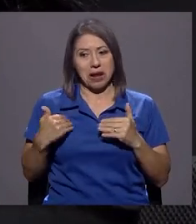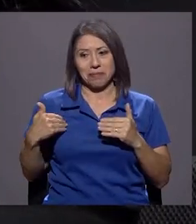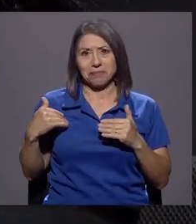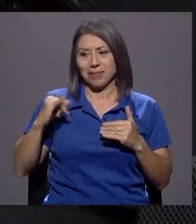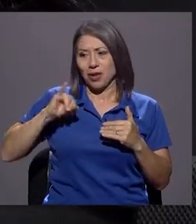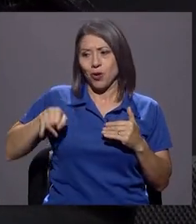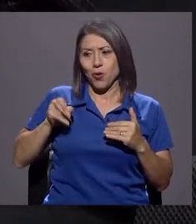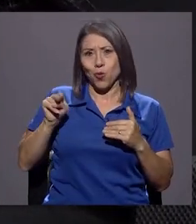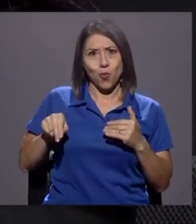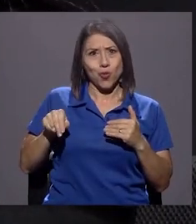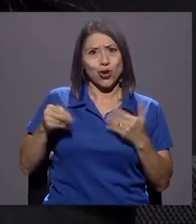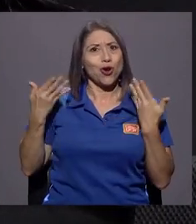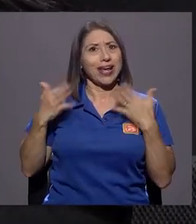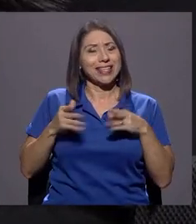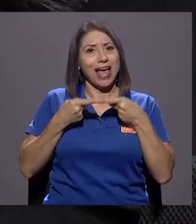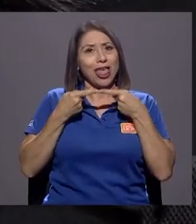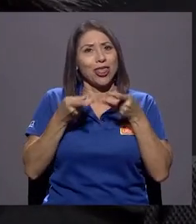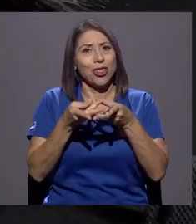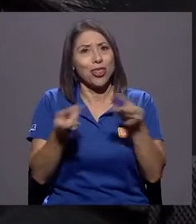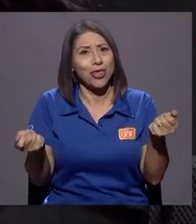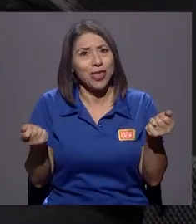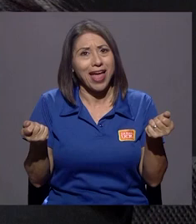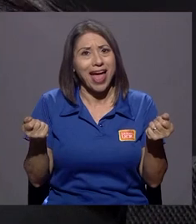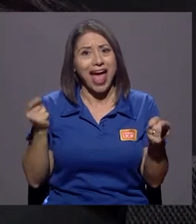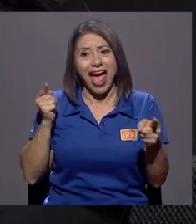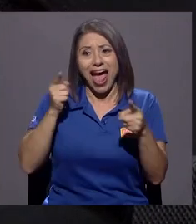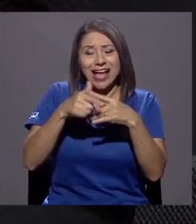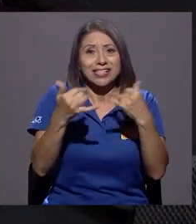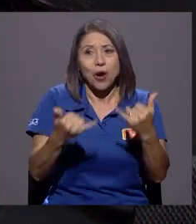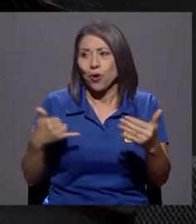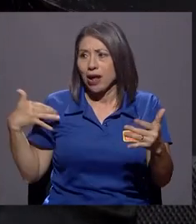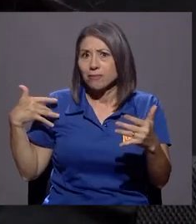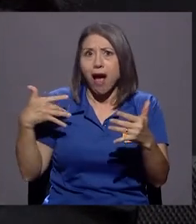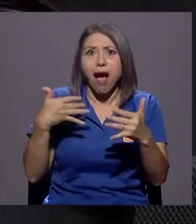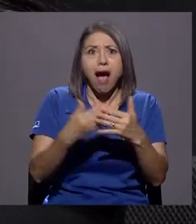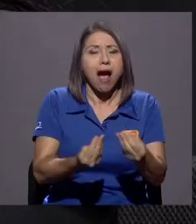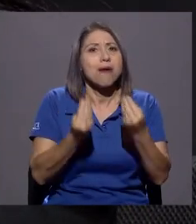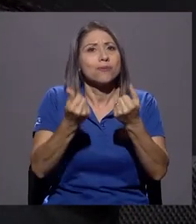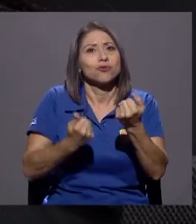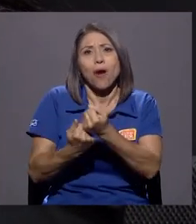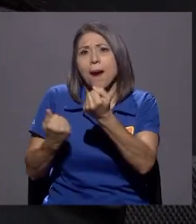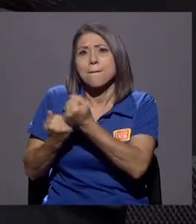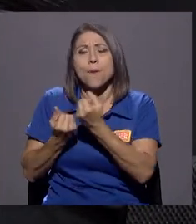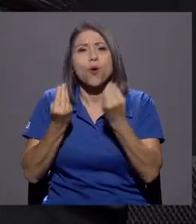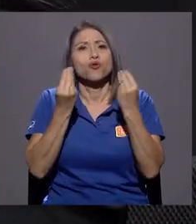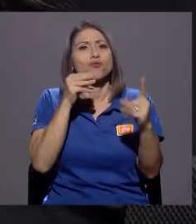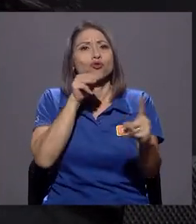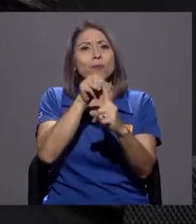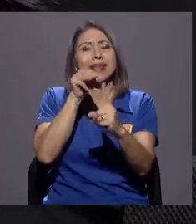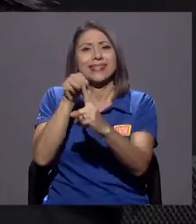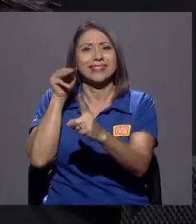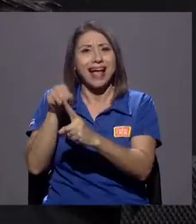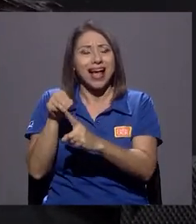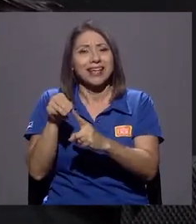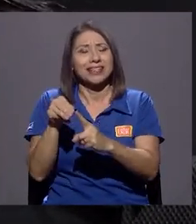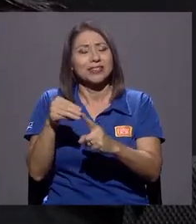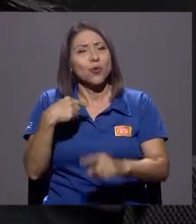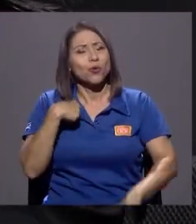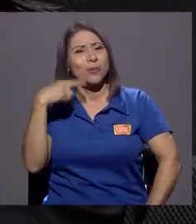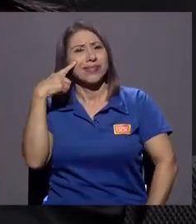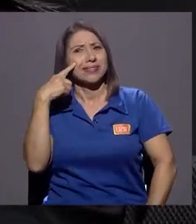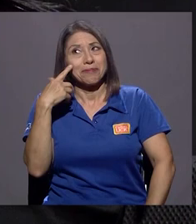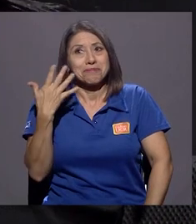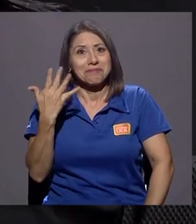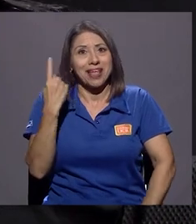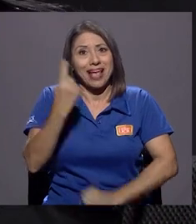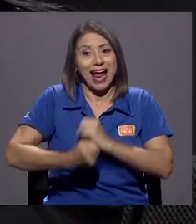junio que salió la sentencia, y al día de hoy he recibido más bien demasiado apoyo, demasiados mensajes, y uno se queda pensando, bueno,